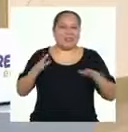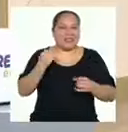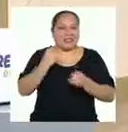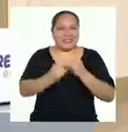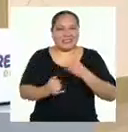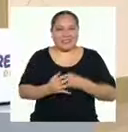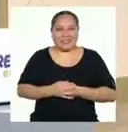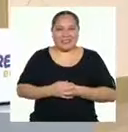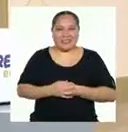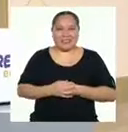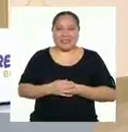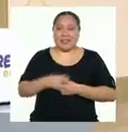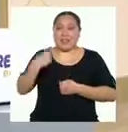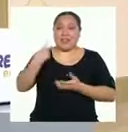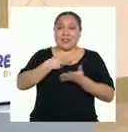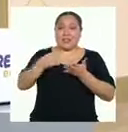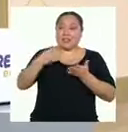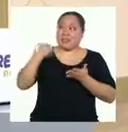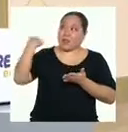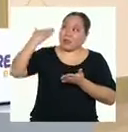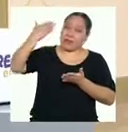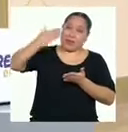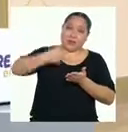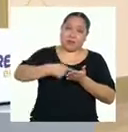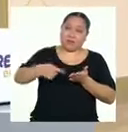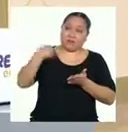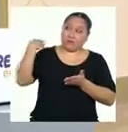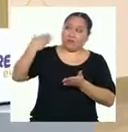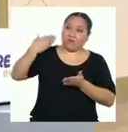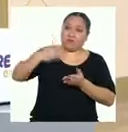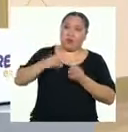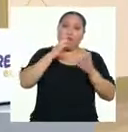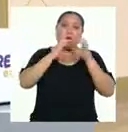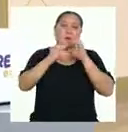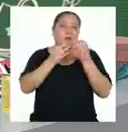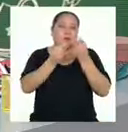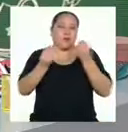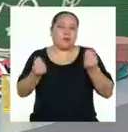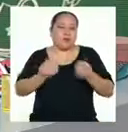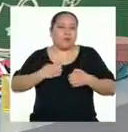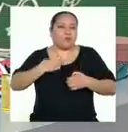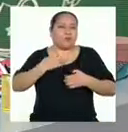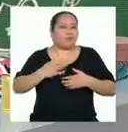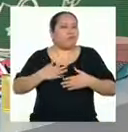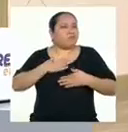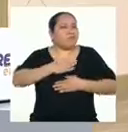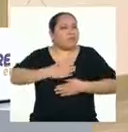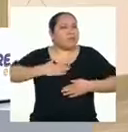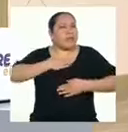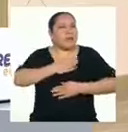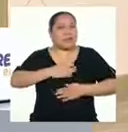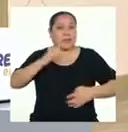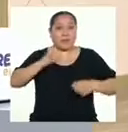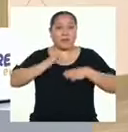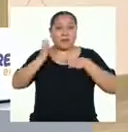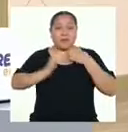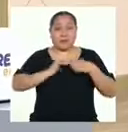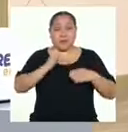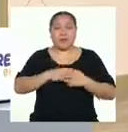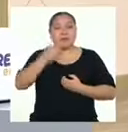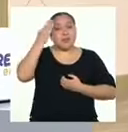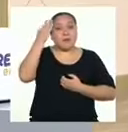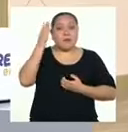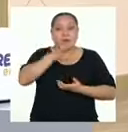Aprendo en Casa. últimas semanas hemos conversado mucho sobre bienestar emocional. Ya sabemos que todas las emociones que